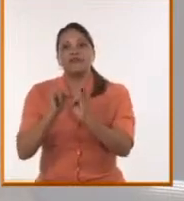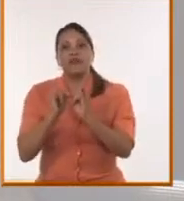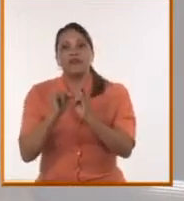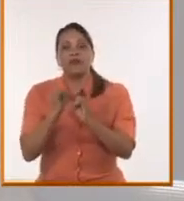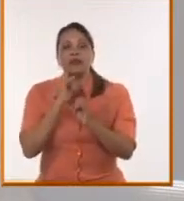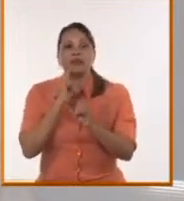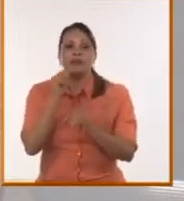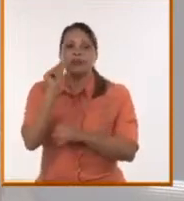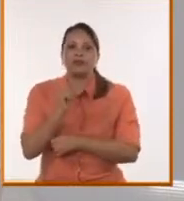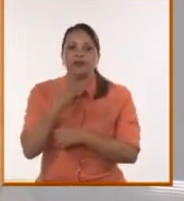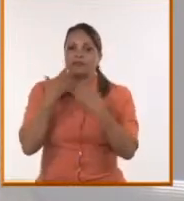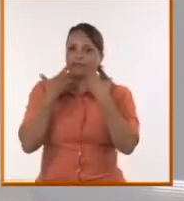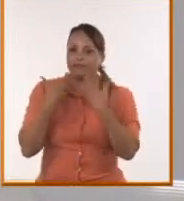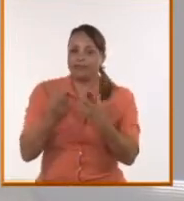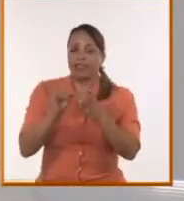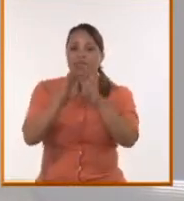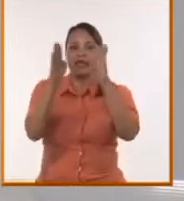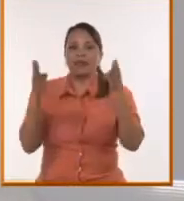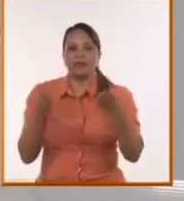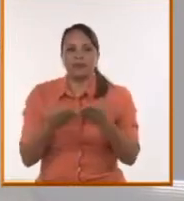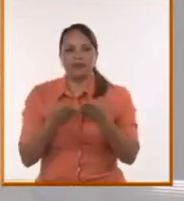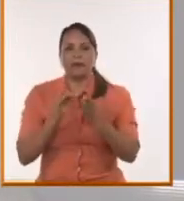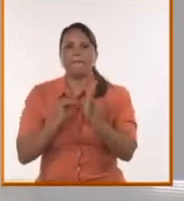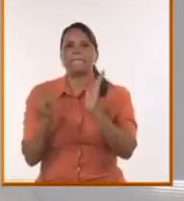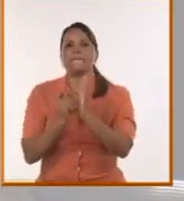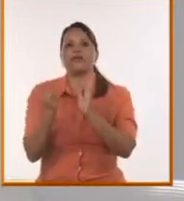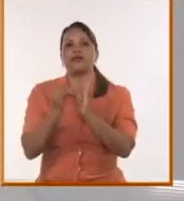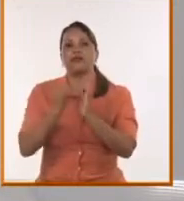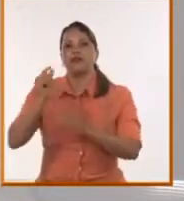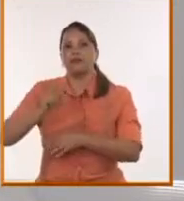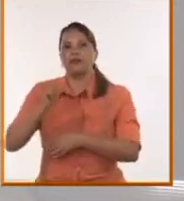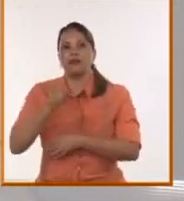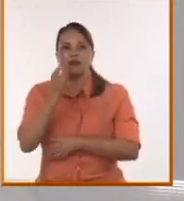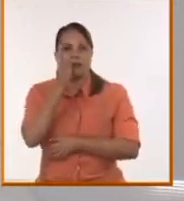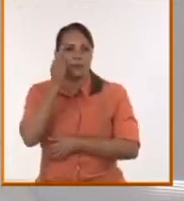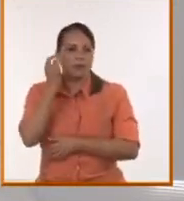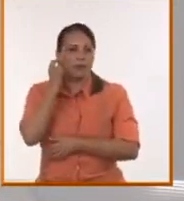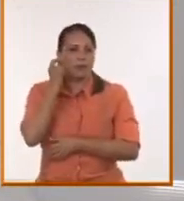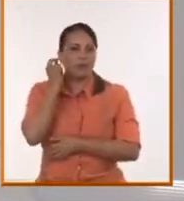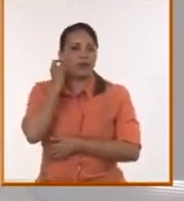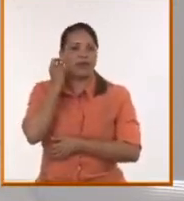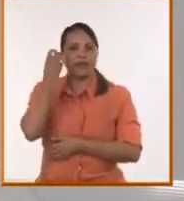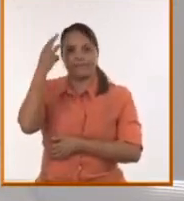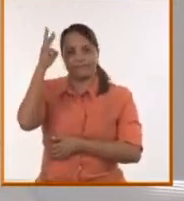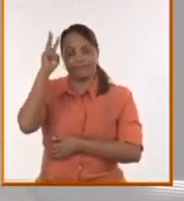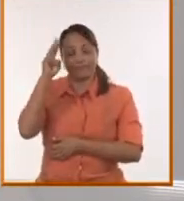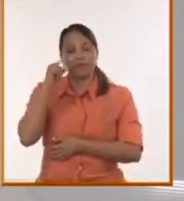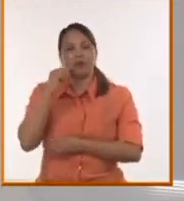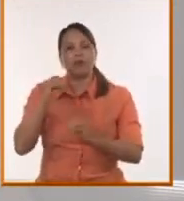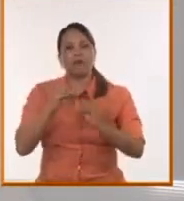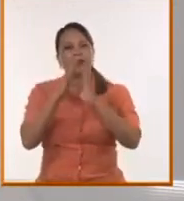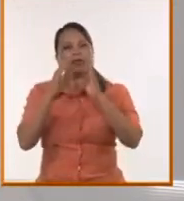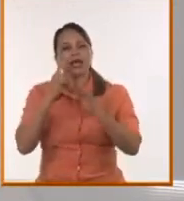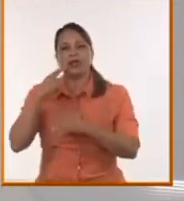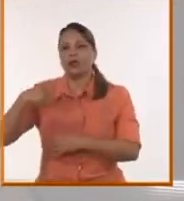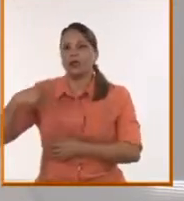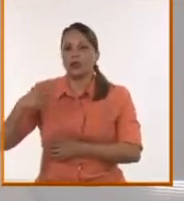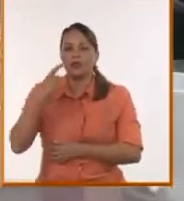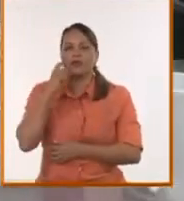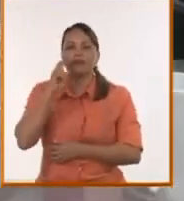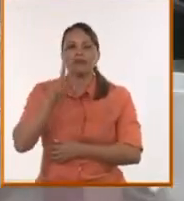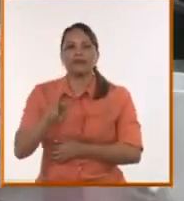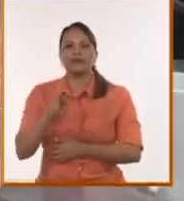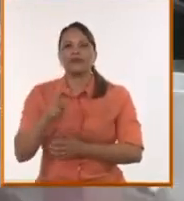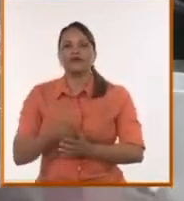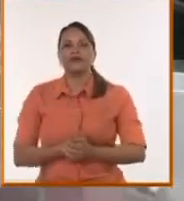en habla hispana en el mundo. Millones de mexicanos y mexicanas lo ven todas las mañanas, antes duraban dos horas y en